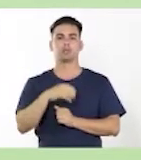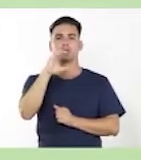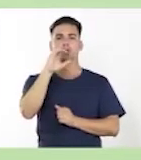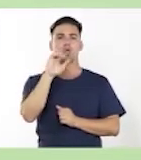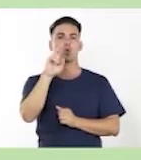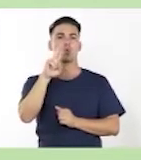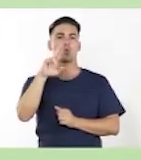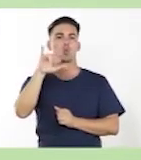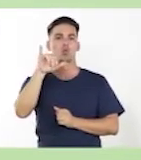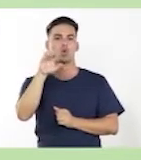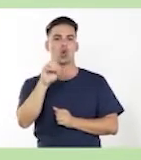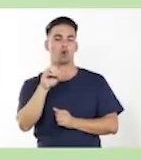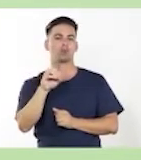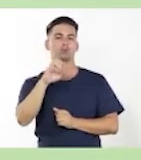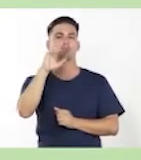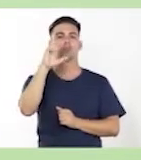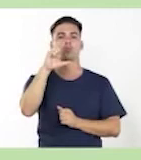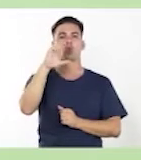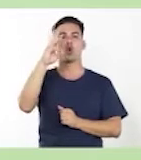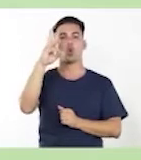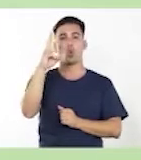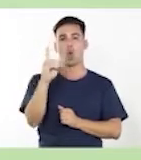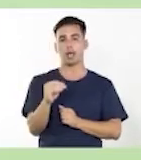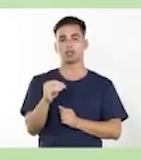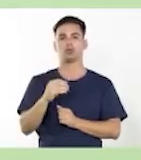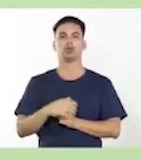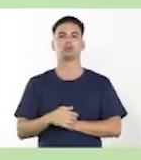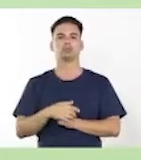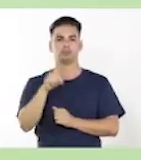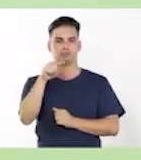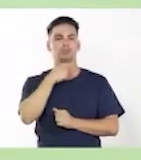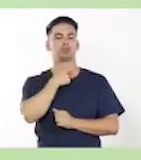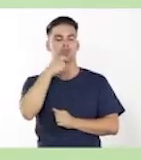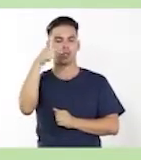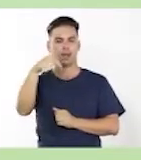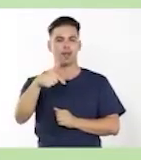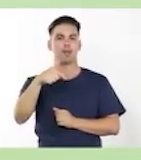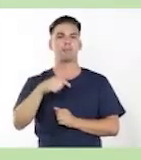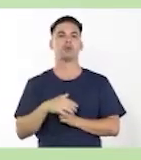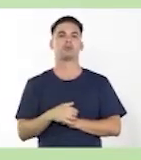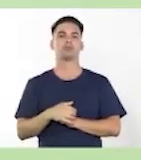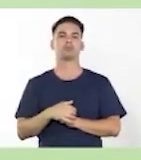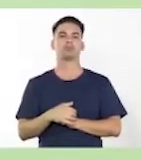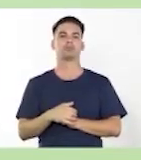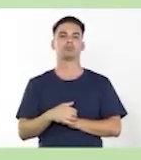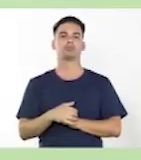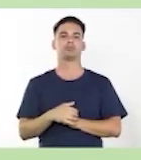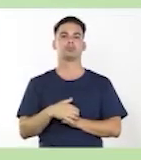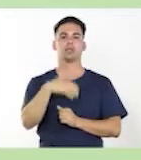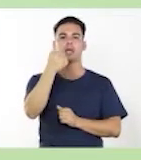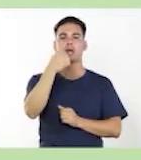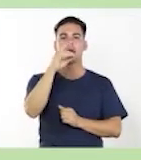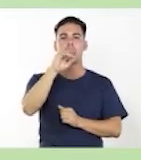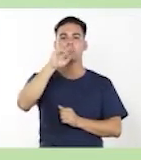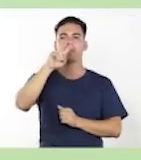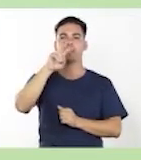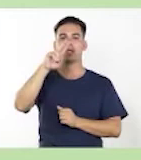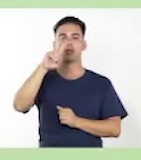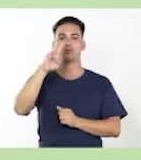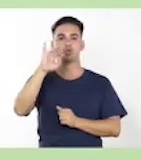quién, cuyo, cuánto o mediante. Adverbios relativos como